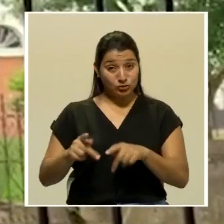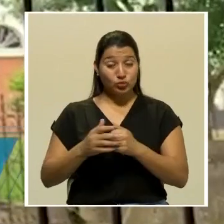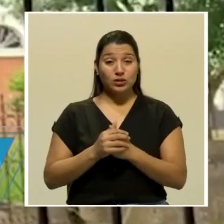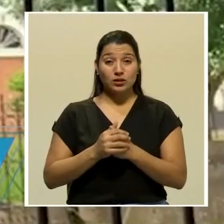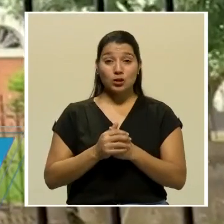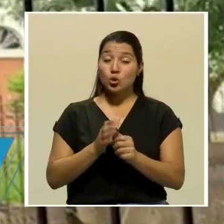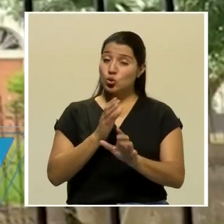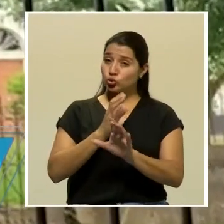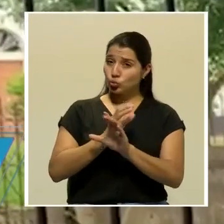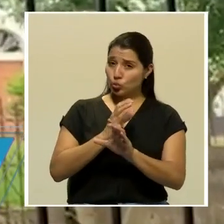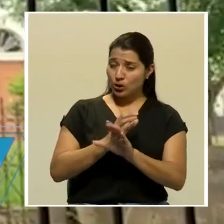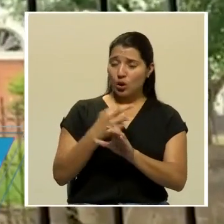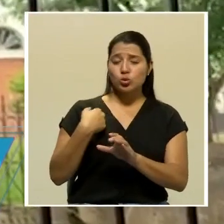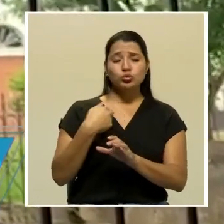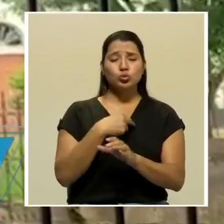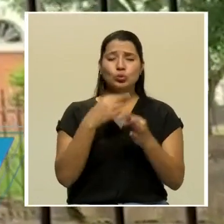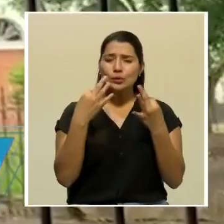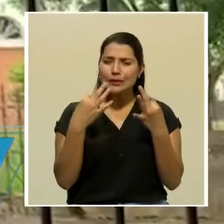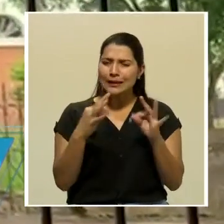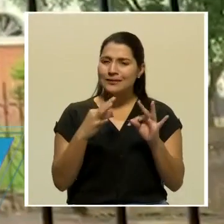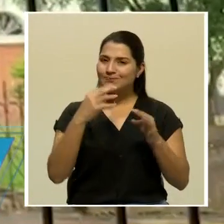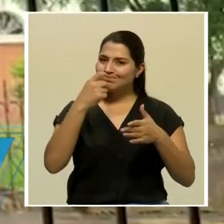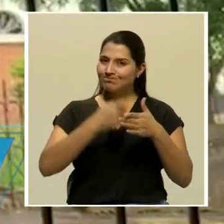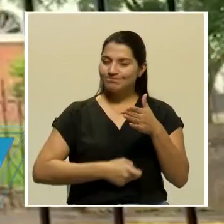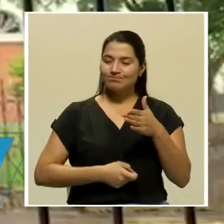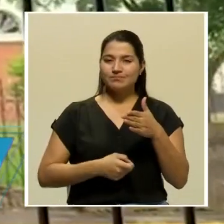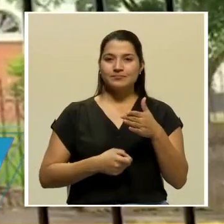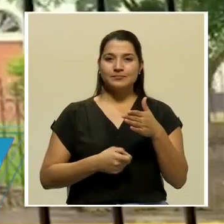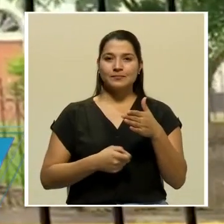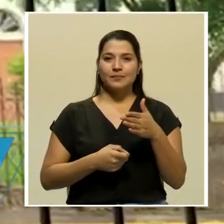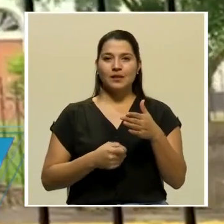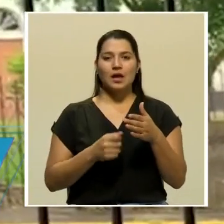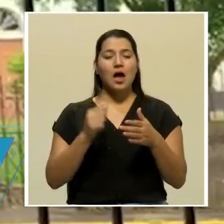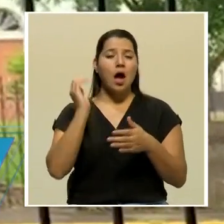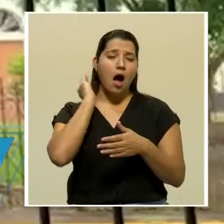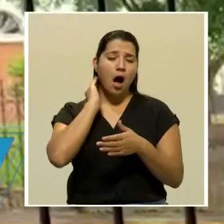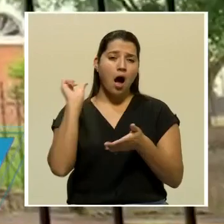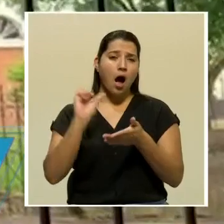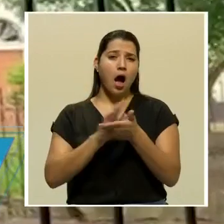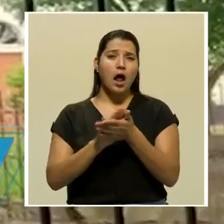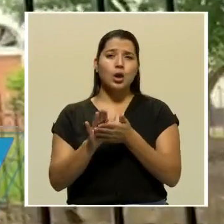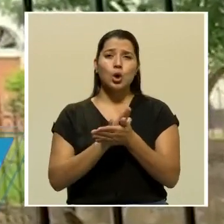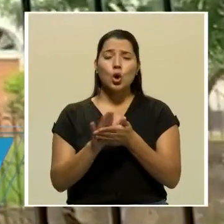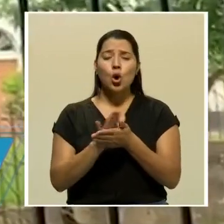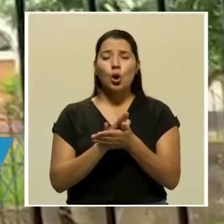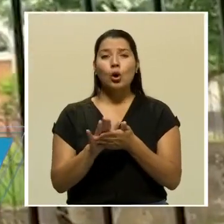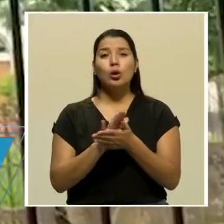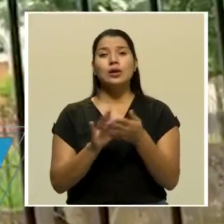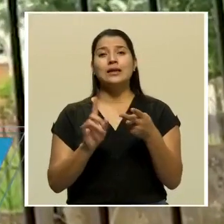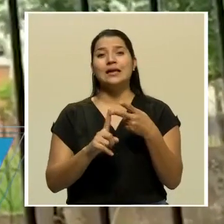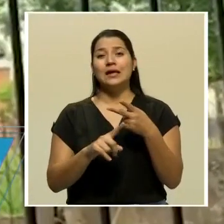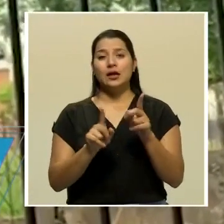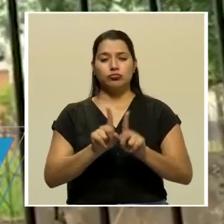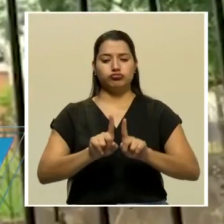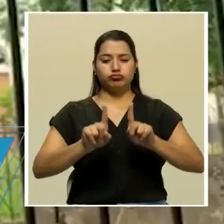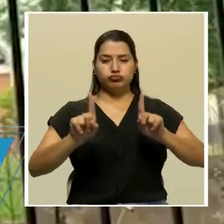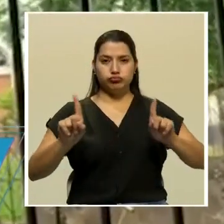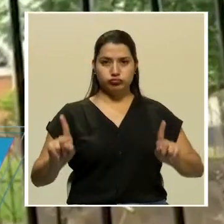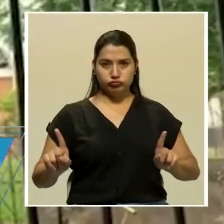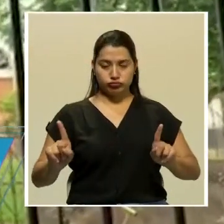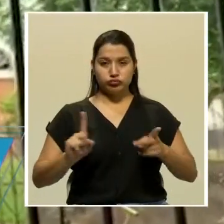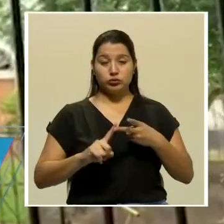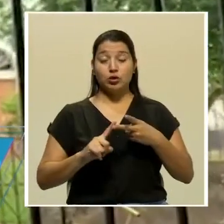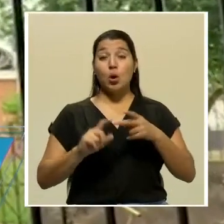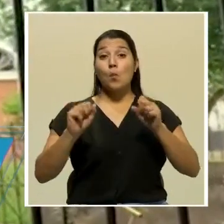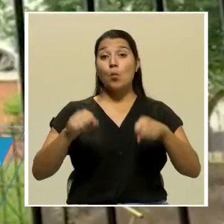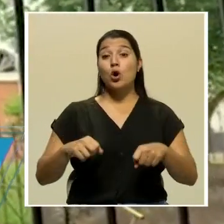trataremos de ser bien estrictas. Alcohol, el alcohol en gel, el distanciamiento, el